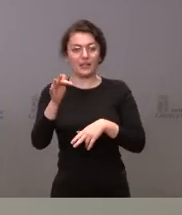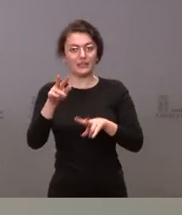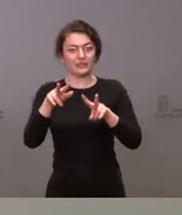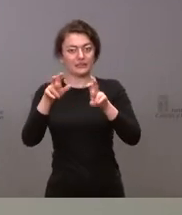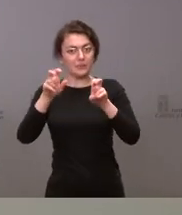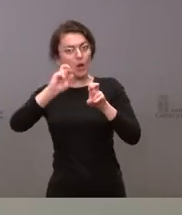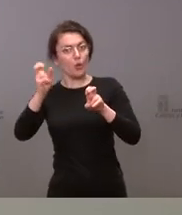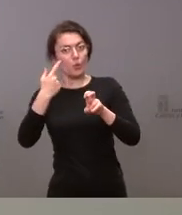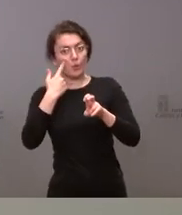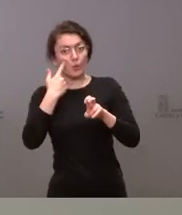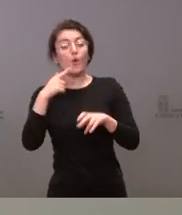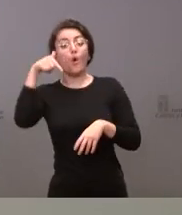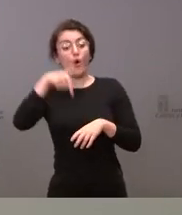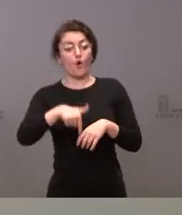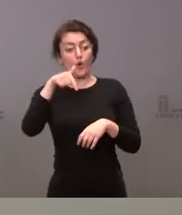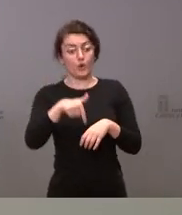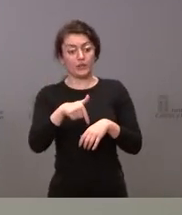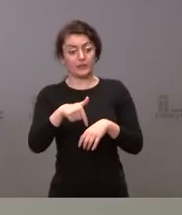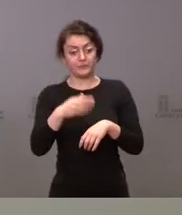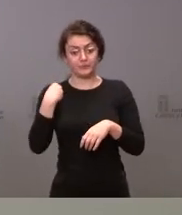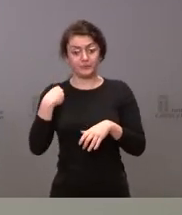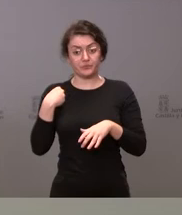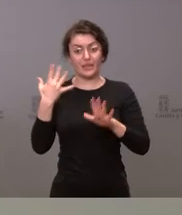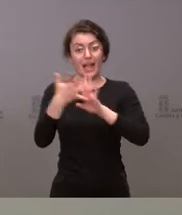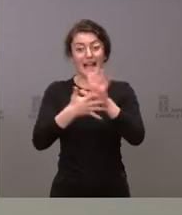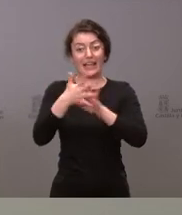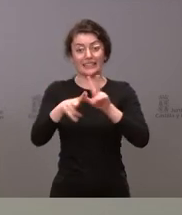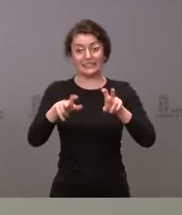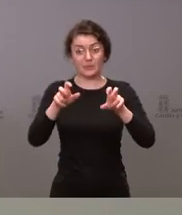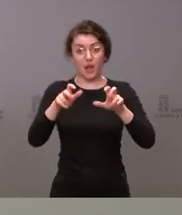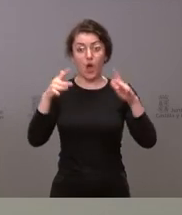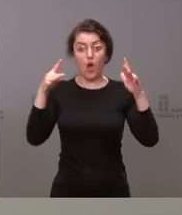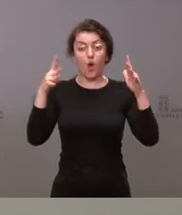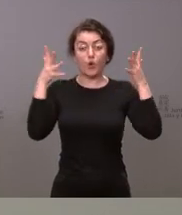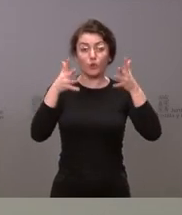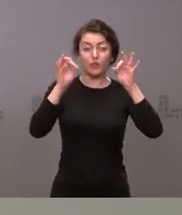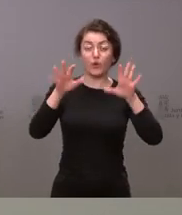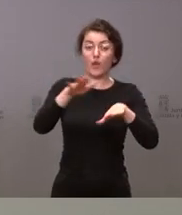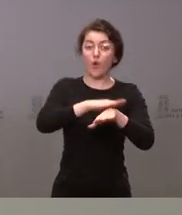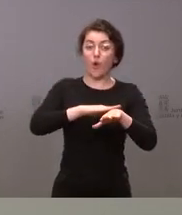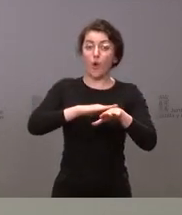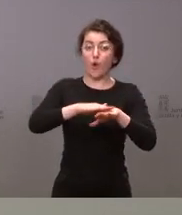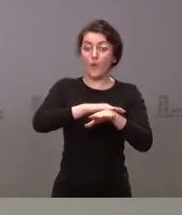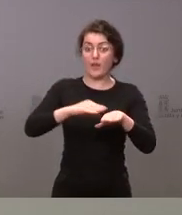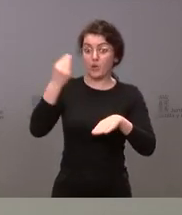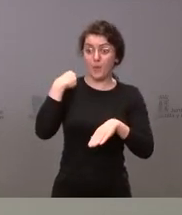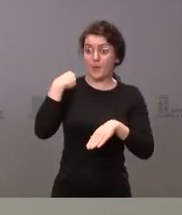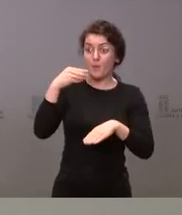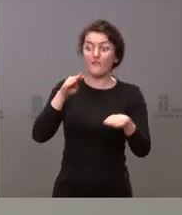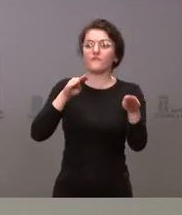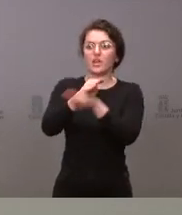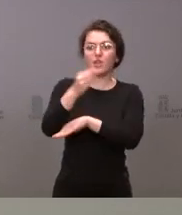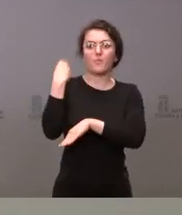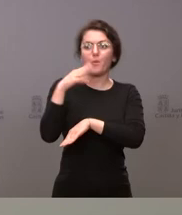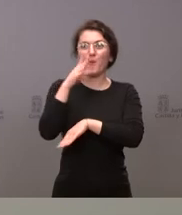les hablamos de una decisión de un acuerdo del Consejo de Gobierno que es financiado con este mecanismo de recuperación y resiliencia que